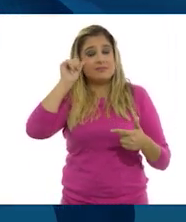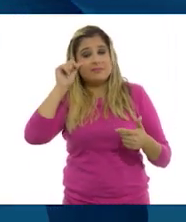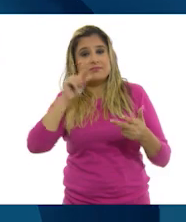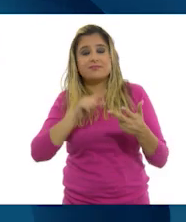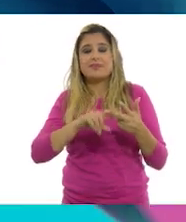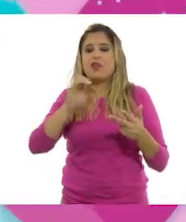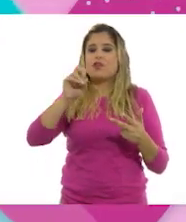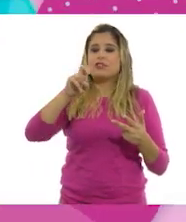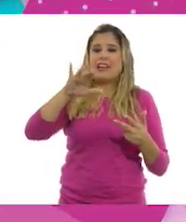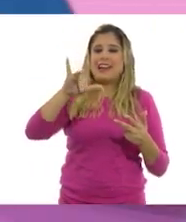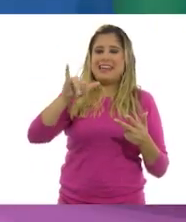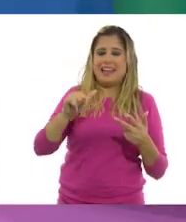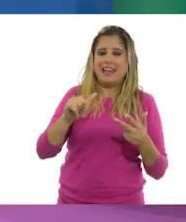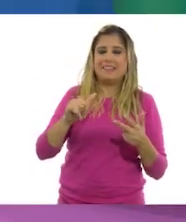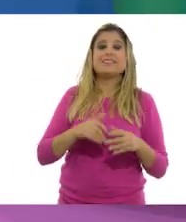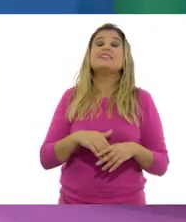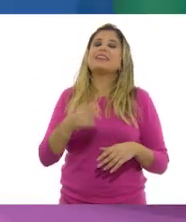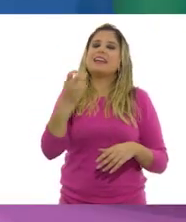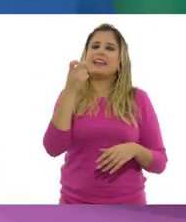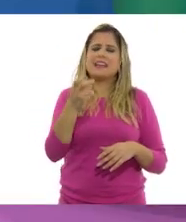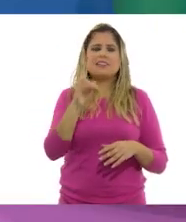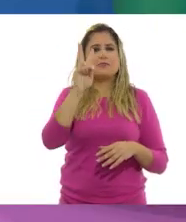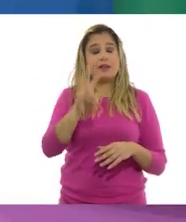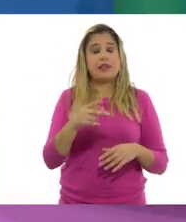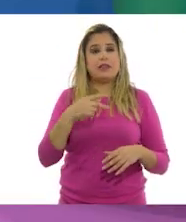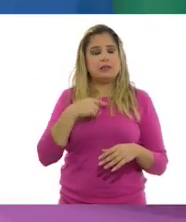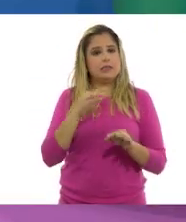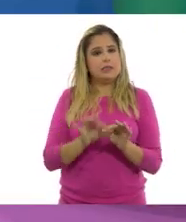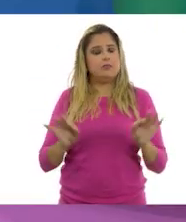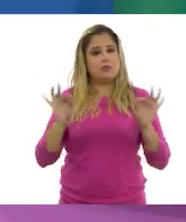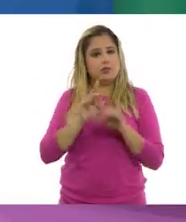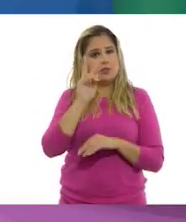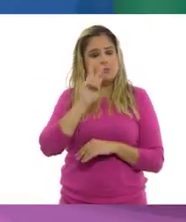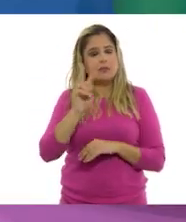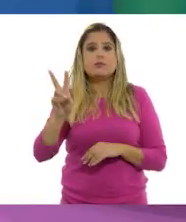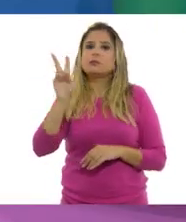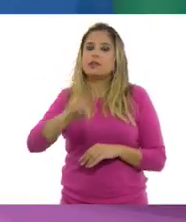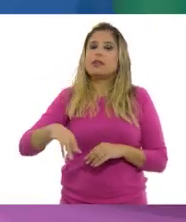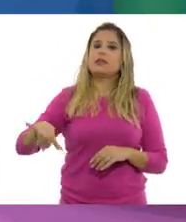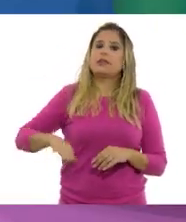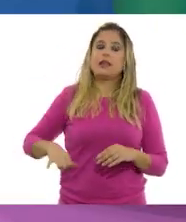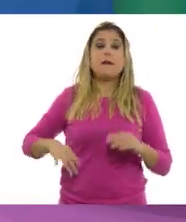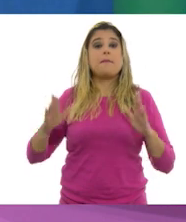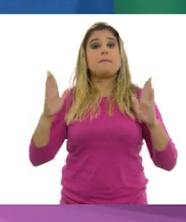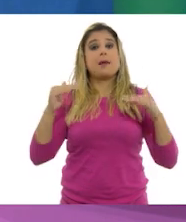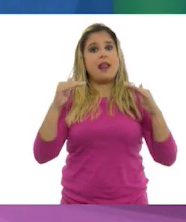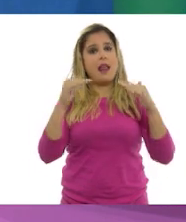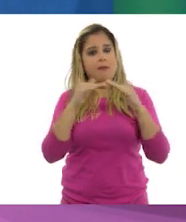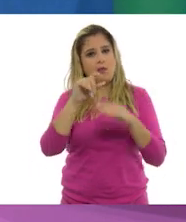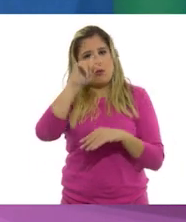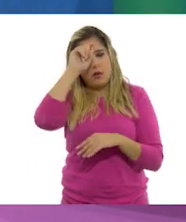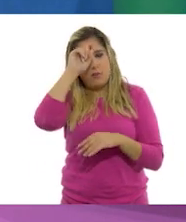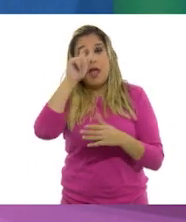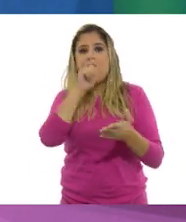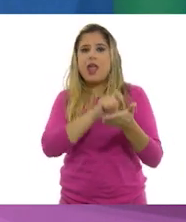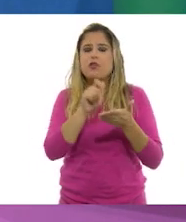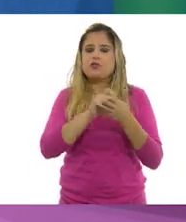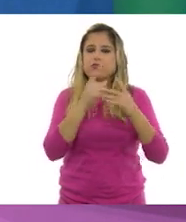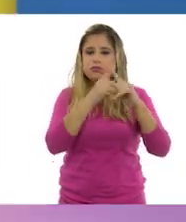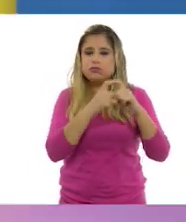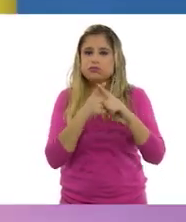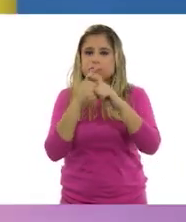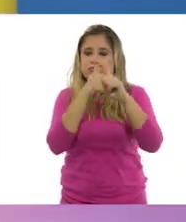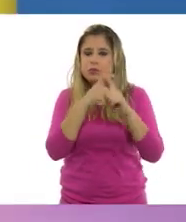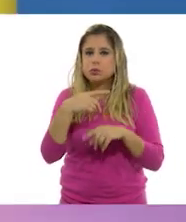Así es. De África me parecieron muy importantes e interesantes las pirámides y la escritura jeroglífica.